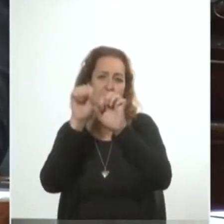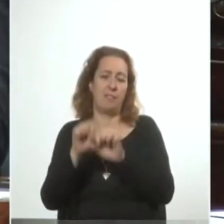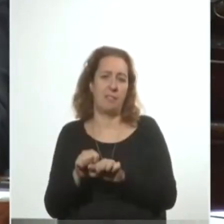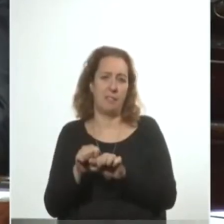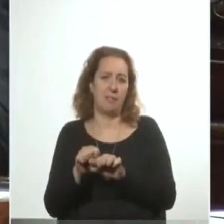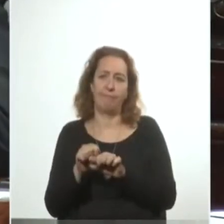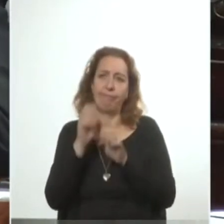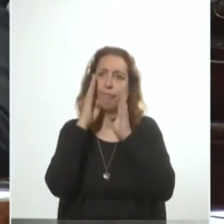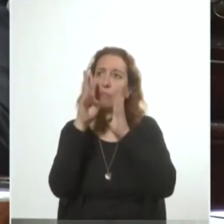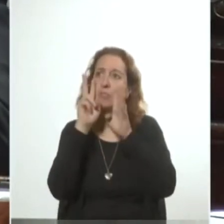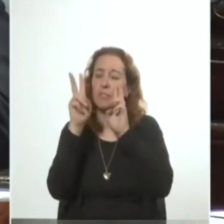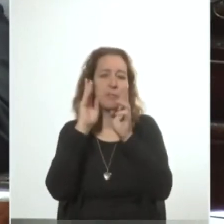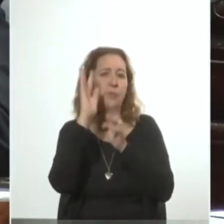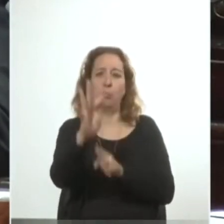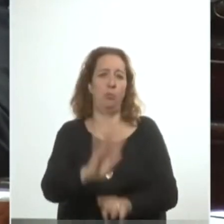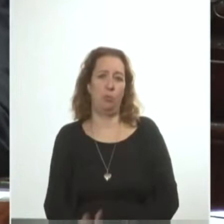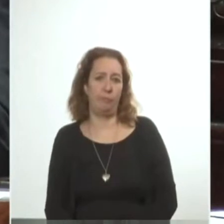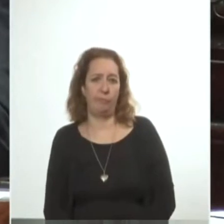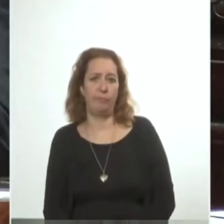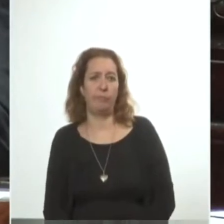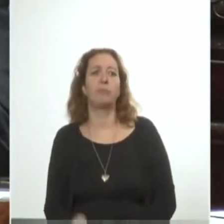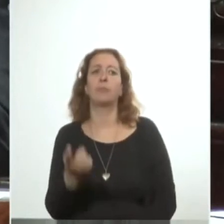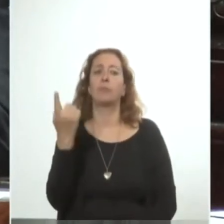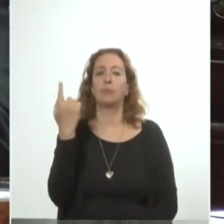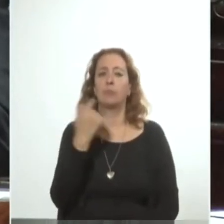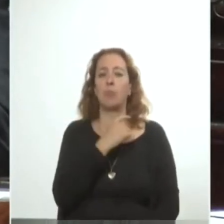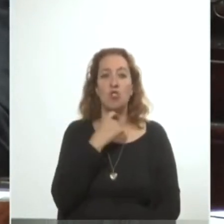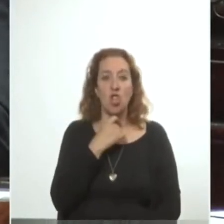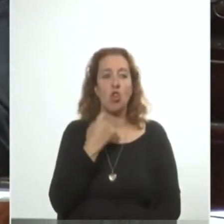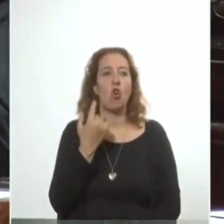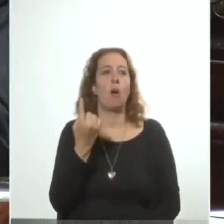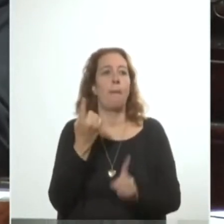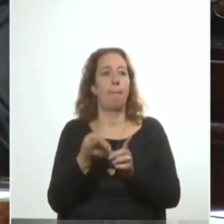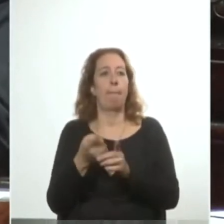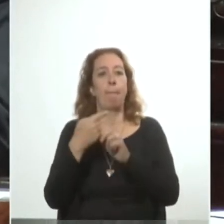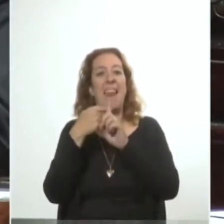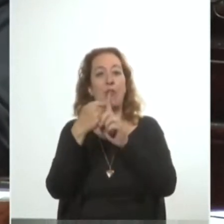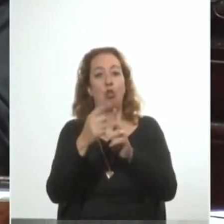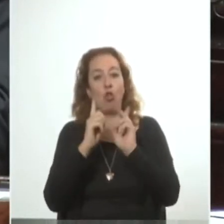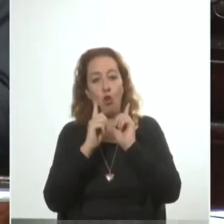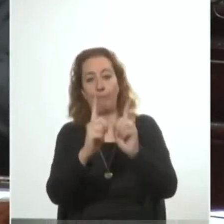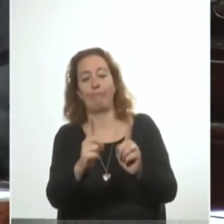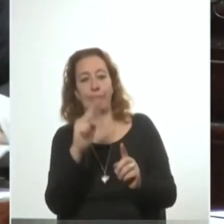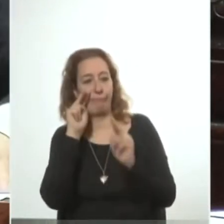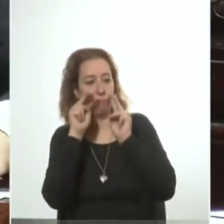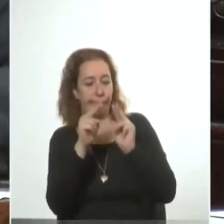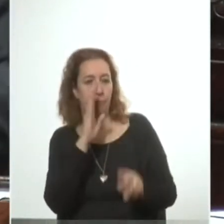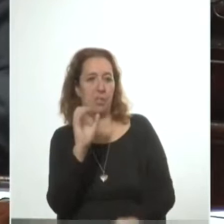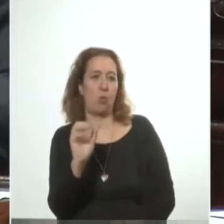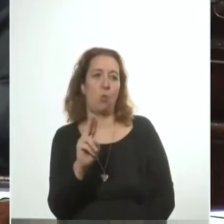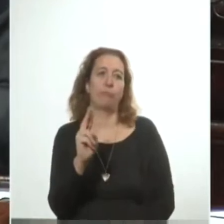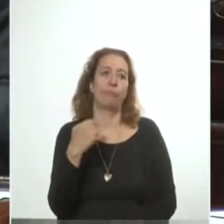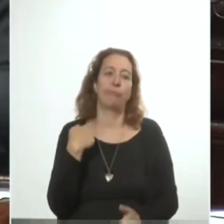arzobispo de Montevideo, el monseñor Partelli, acudiría al velatorio en la sede del PSU en un gesto